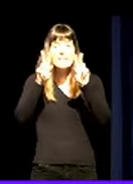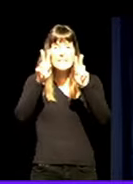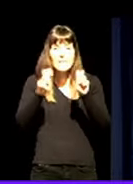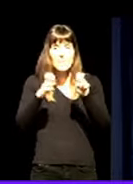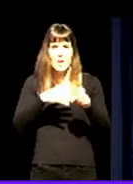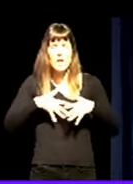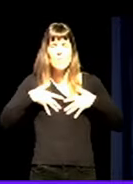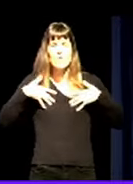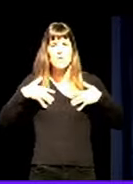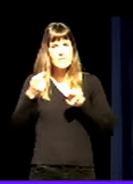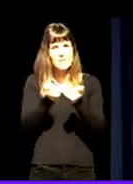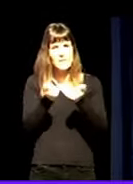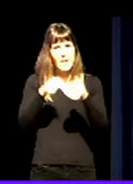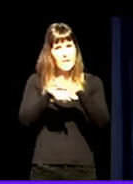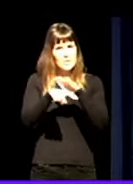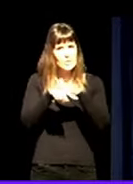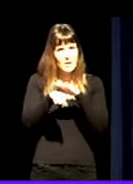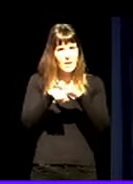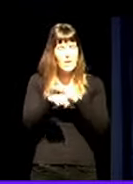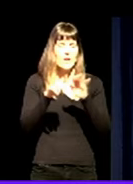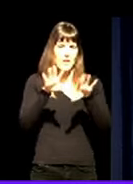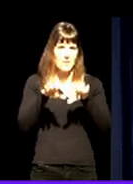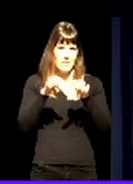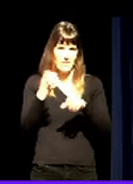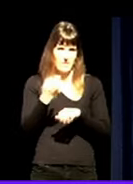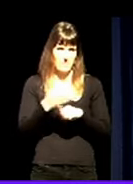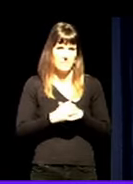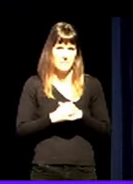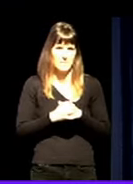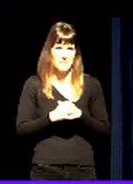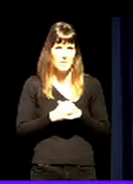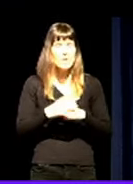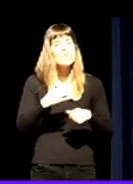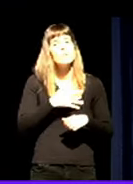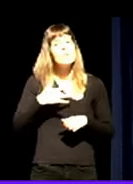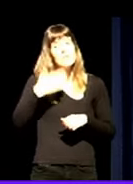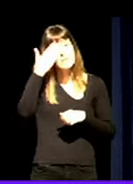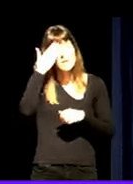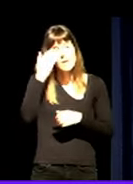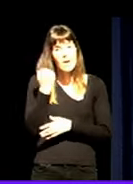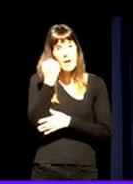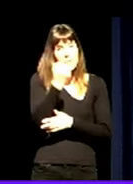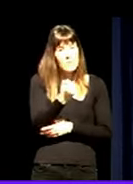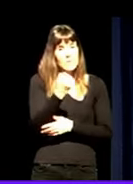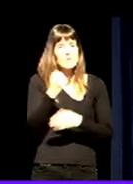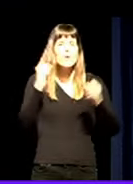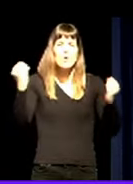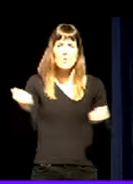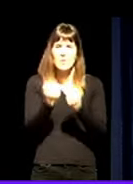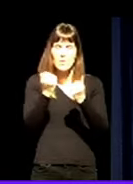Emozioen kudeak eta txartatuz. Osasun entalare sustapenaren eta jokari desuizidaren